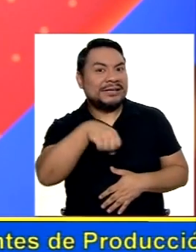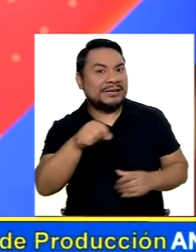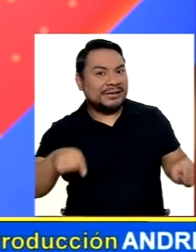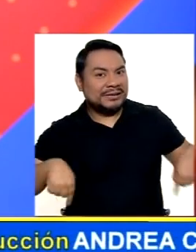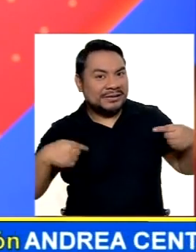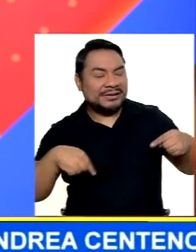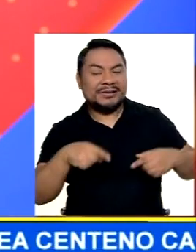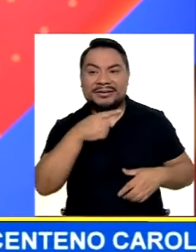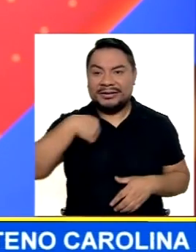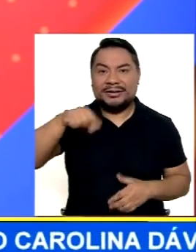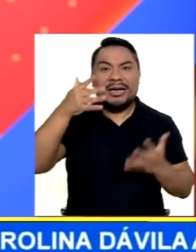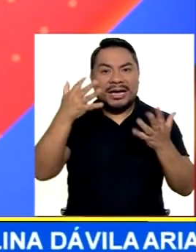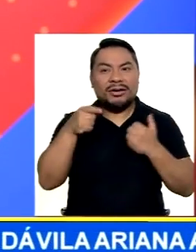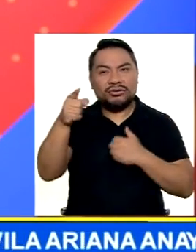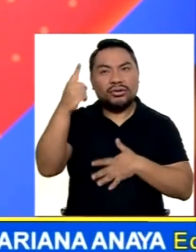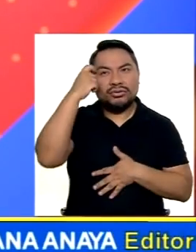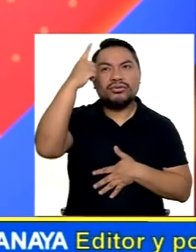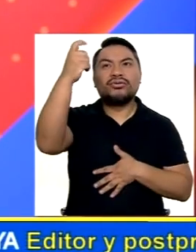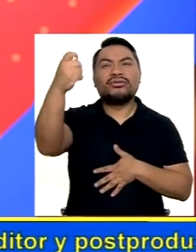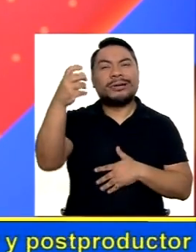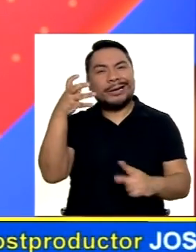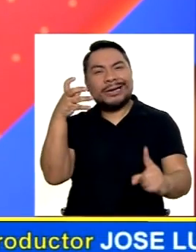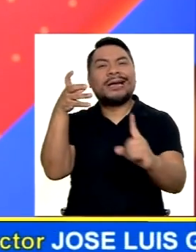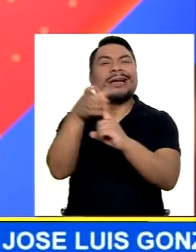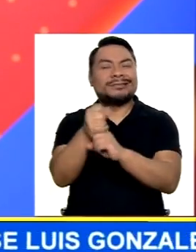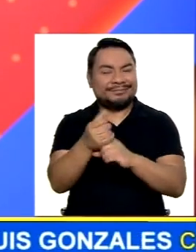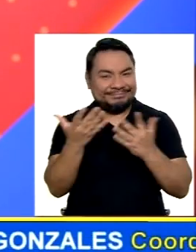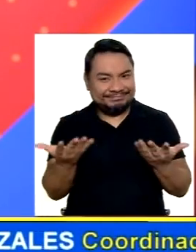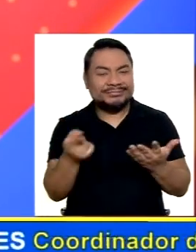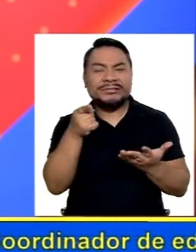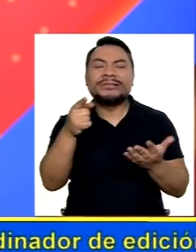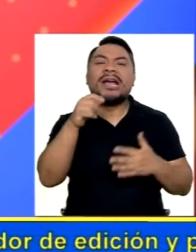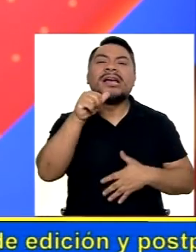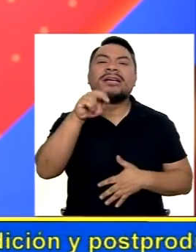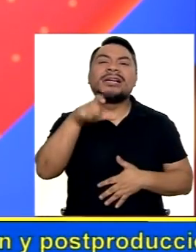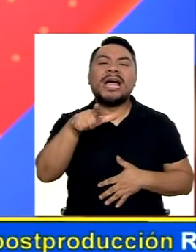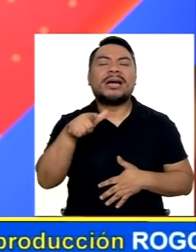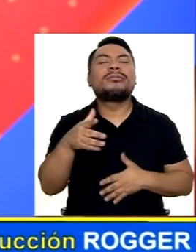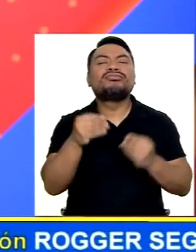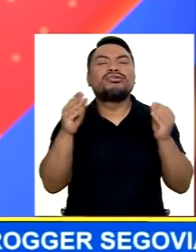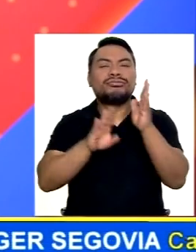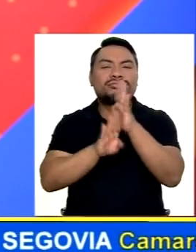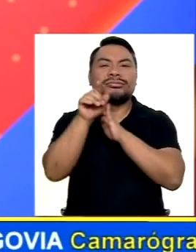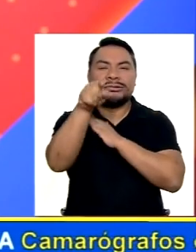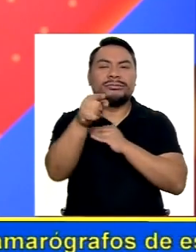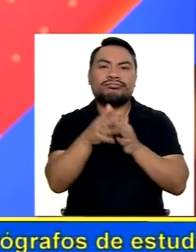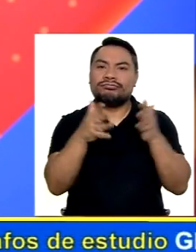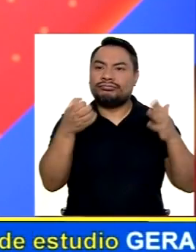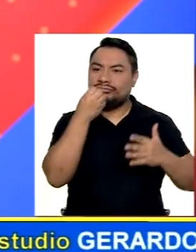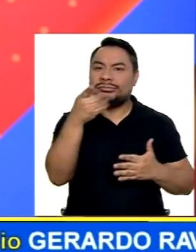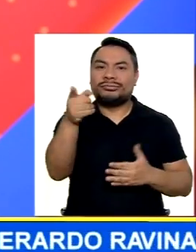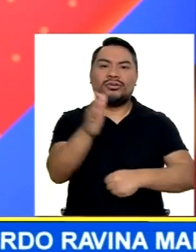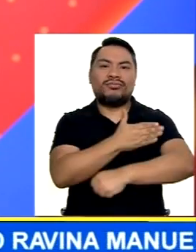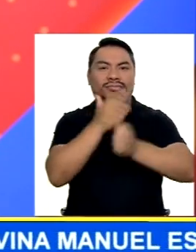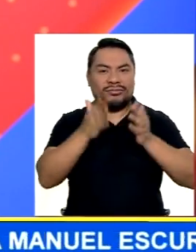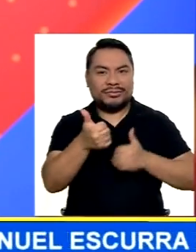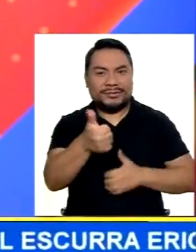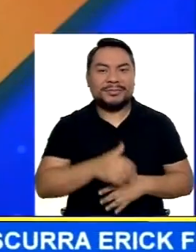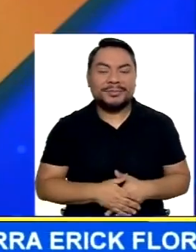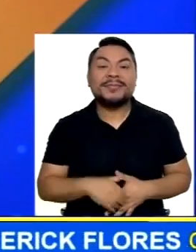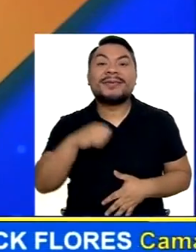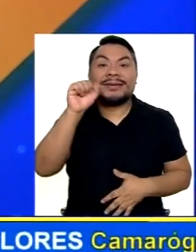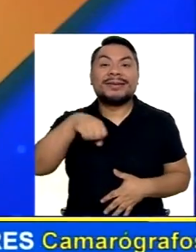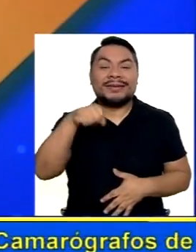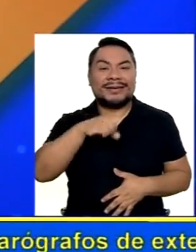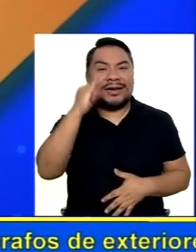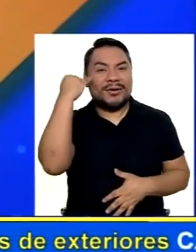También nosotros Queremos que sus sueños Se hagan realidad Ángel Muchos éxitos Realmente eres Un gran músico Así